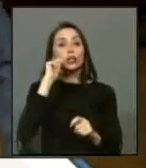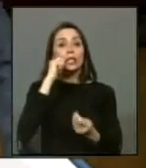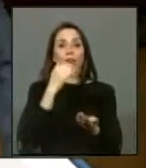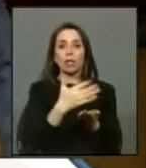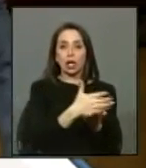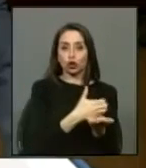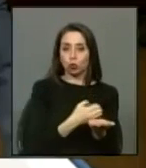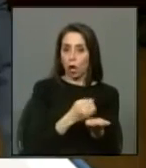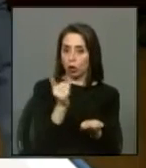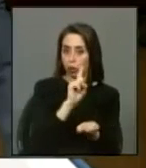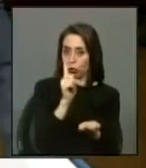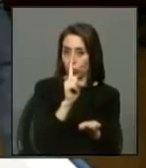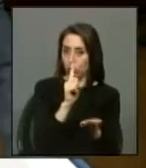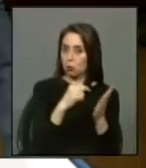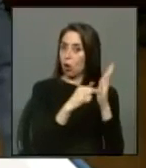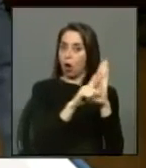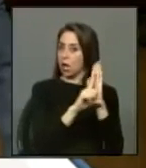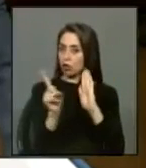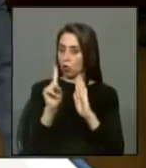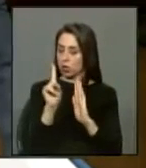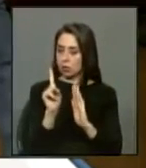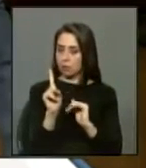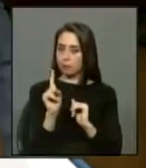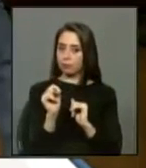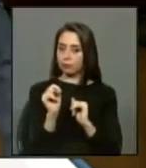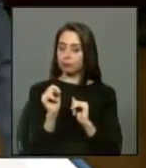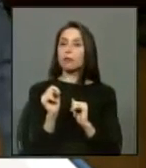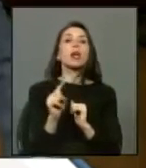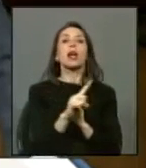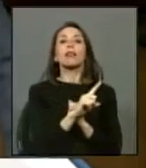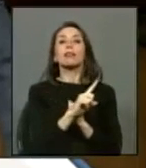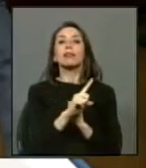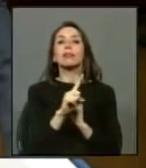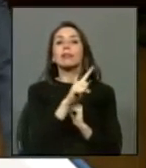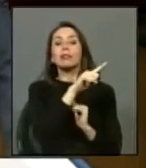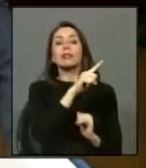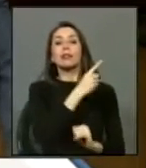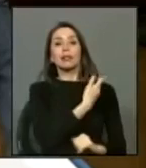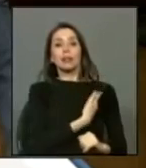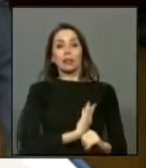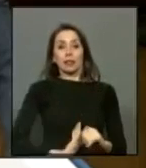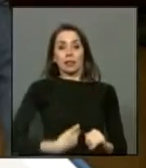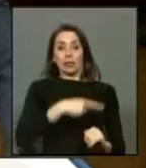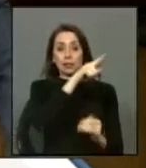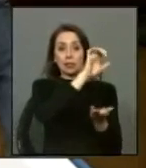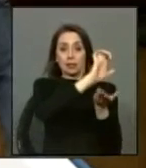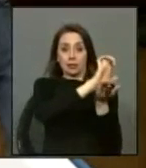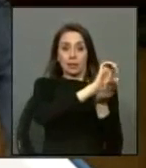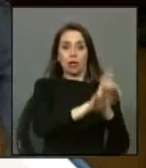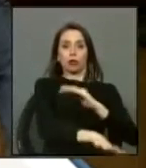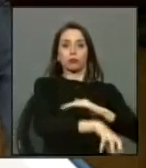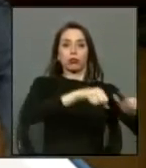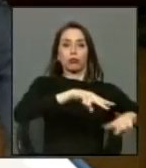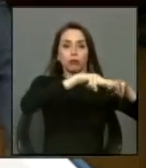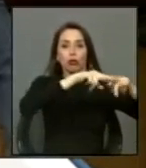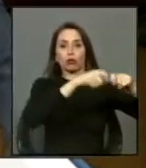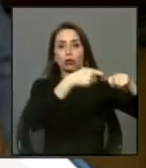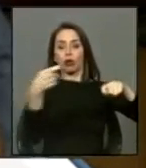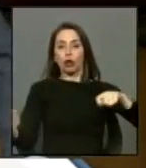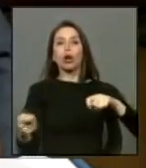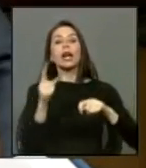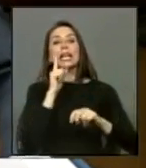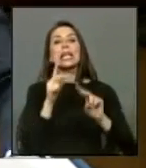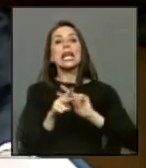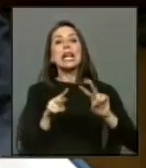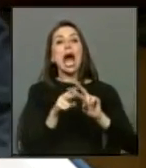renta para ningún efecto legal y será de cargo fiscal su pago y lo realizará el Instituto de